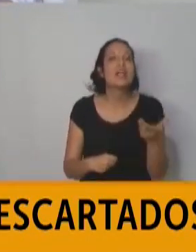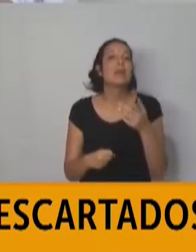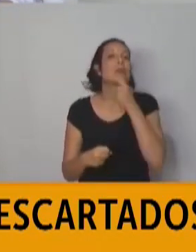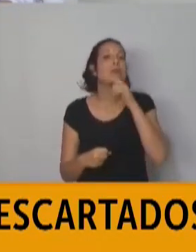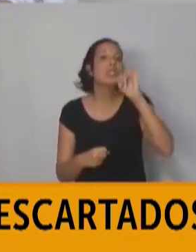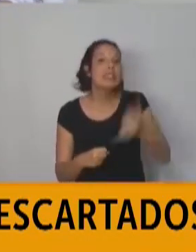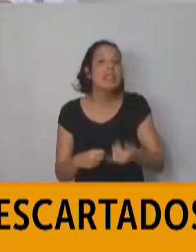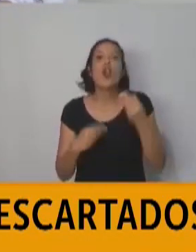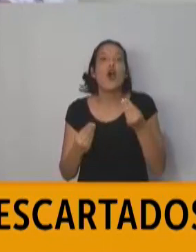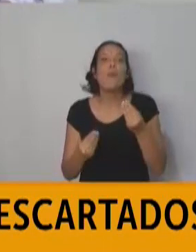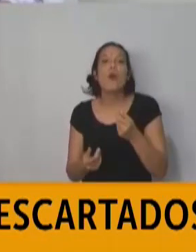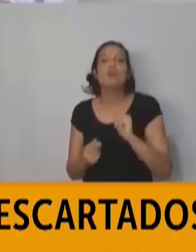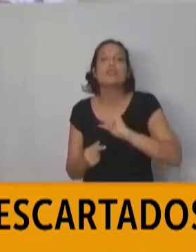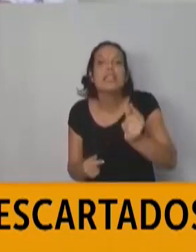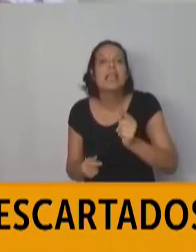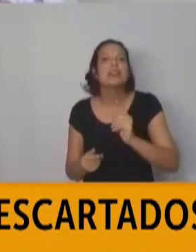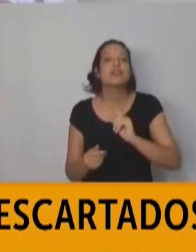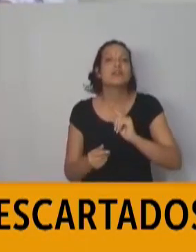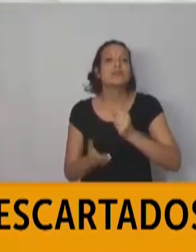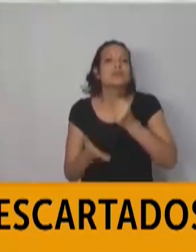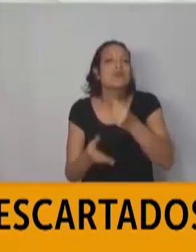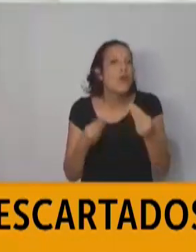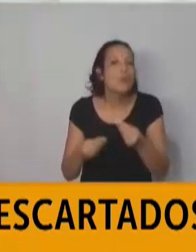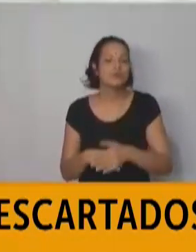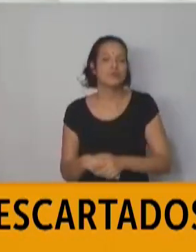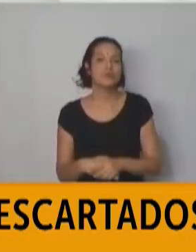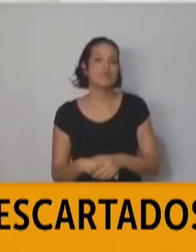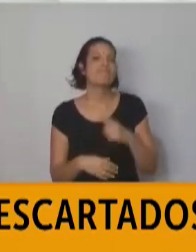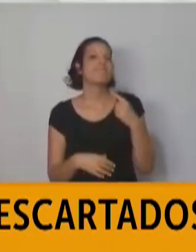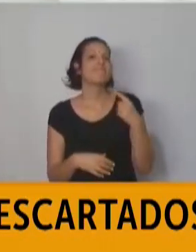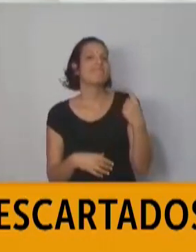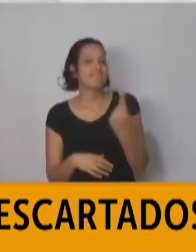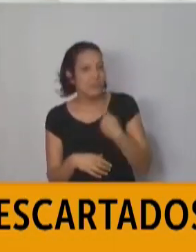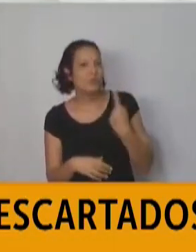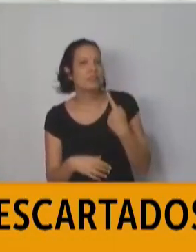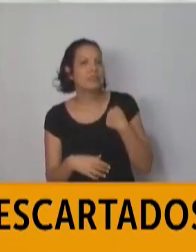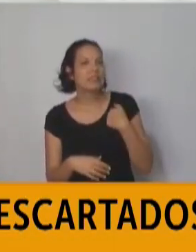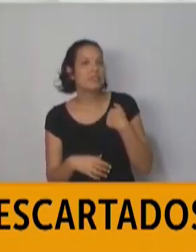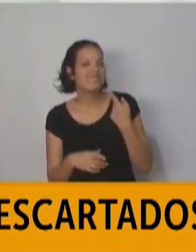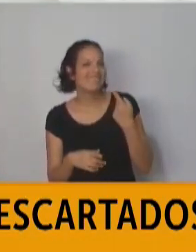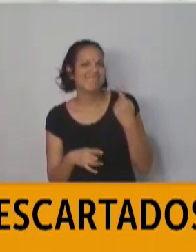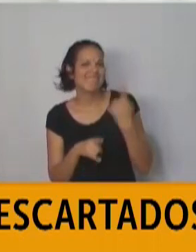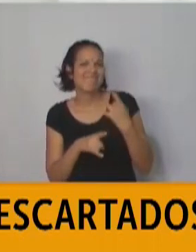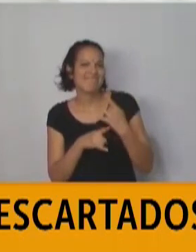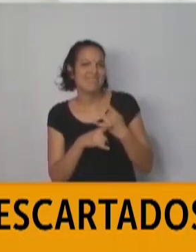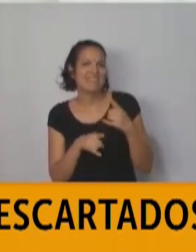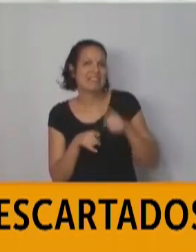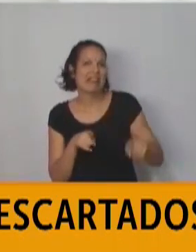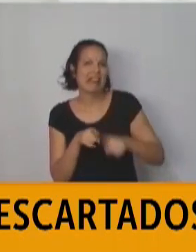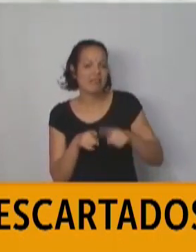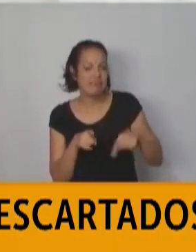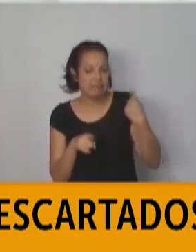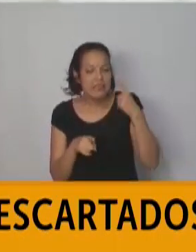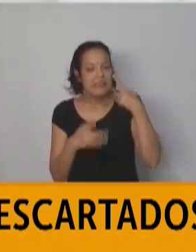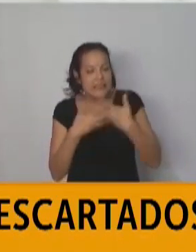subsidios, créditos, etcétera? Nosotros estamos haciendo una evaluación permanente de, obviamente,